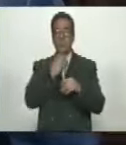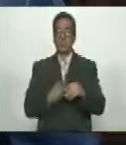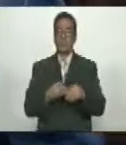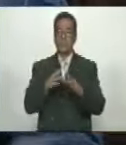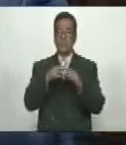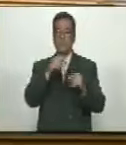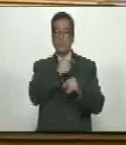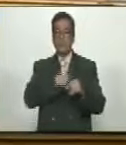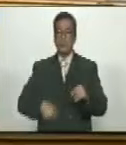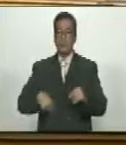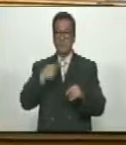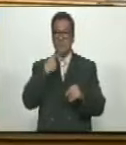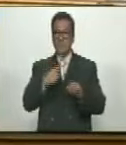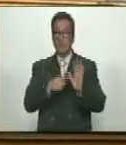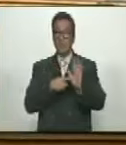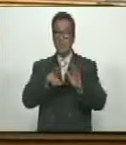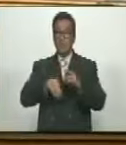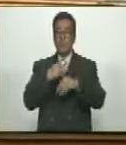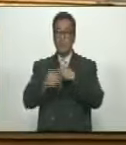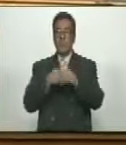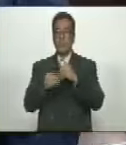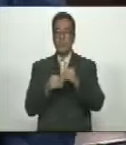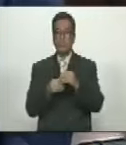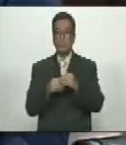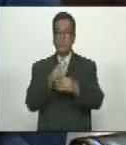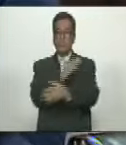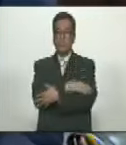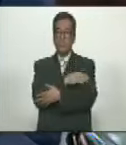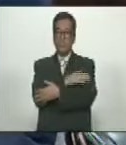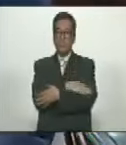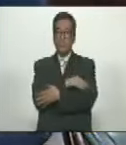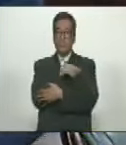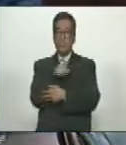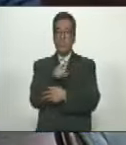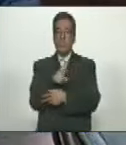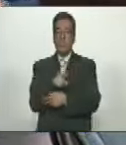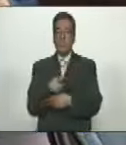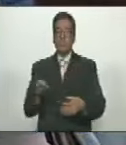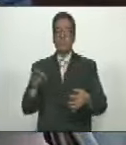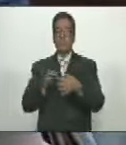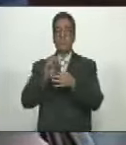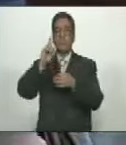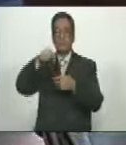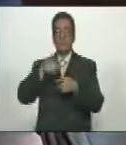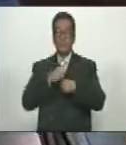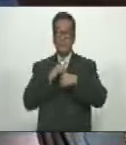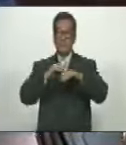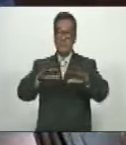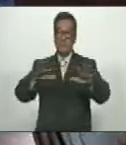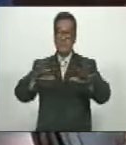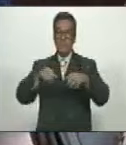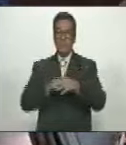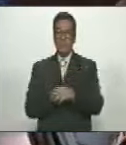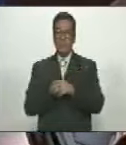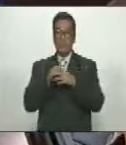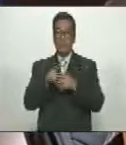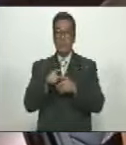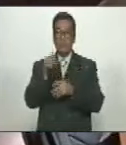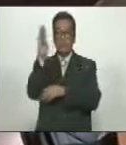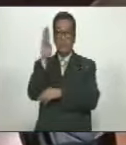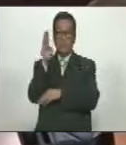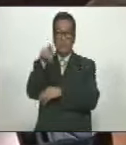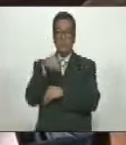Presidente Pido a ver Si le podemos hacer La felicitación Para que se le haga También extensivo Nuestro beneplácito Al